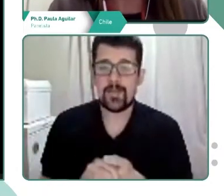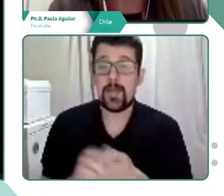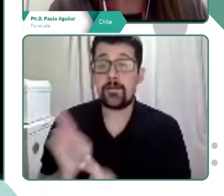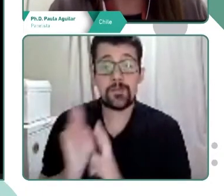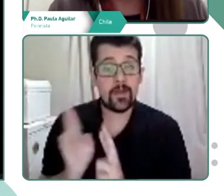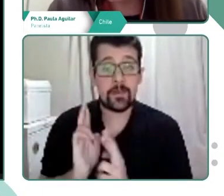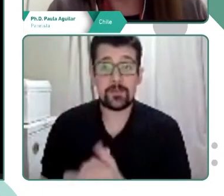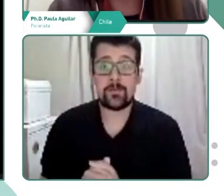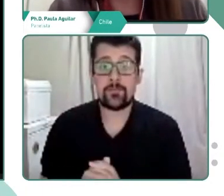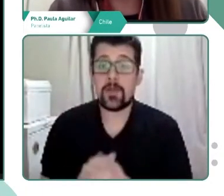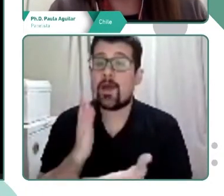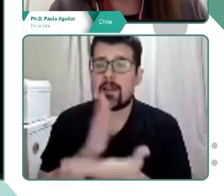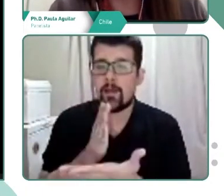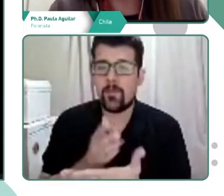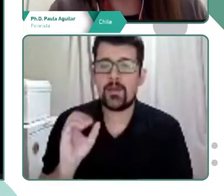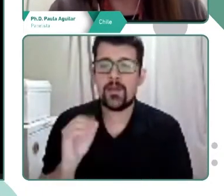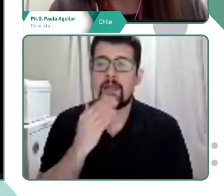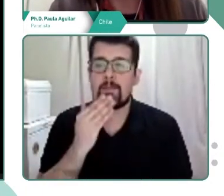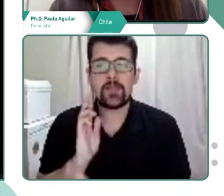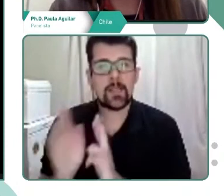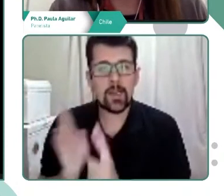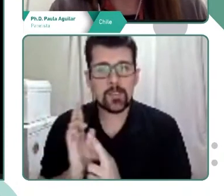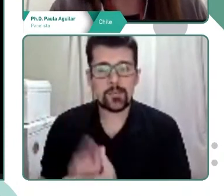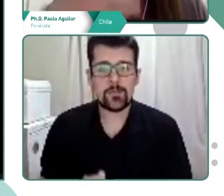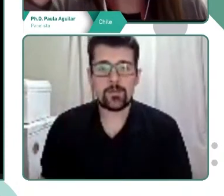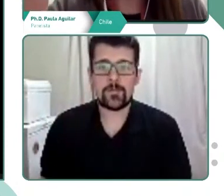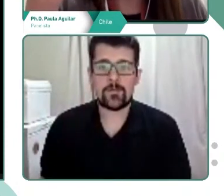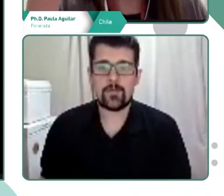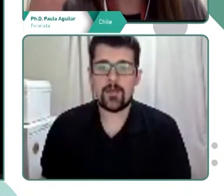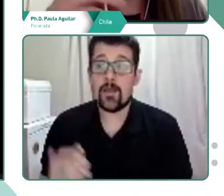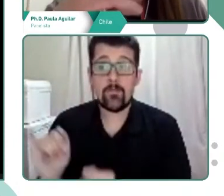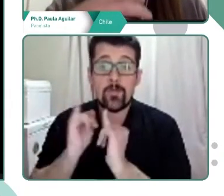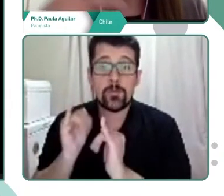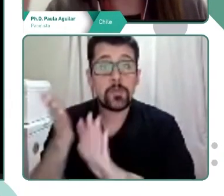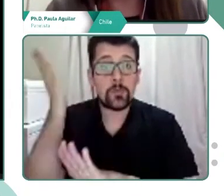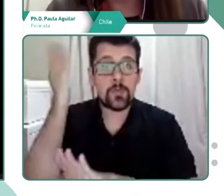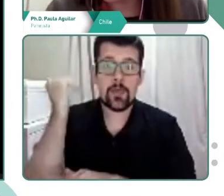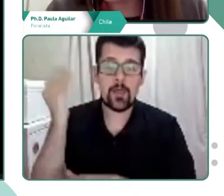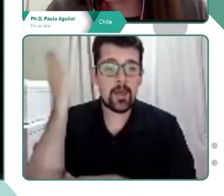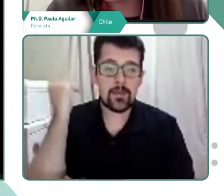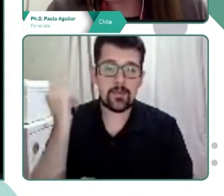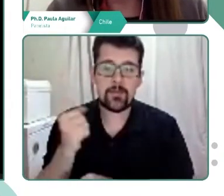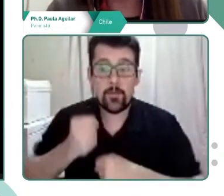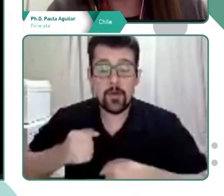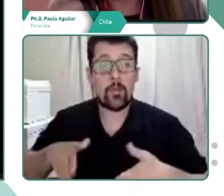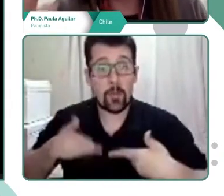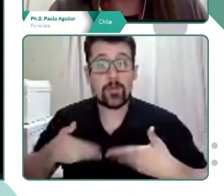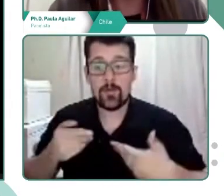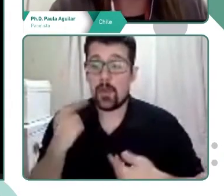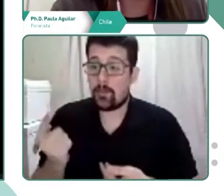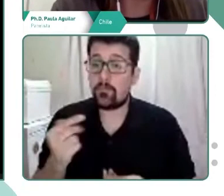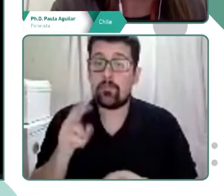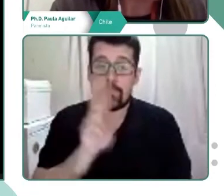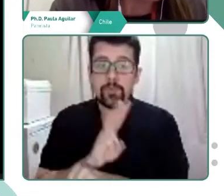a la escuela, en relación a sus antecedentes, que por ejemplo, que motivaron a ese profesor a